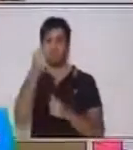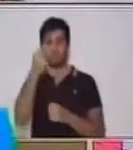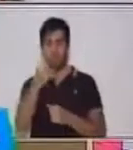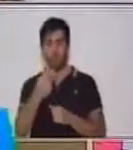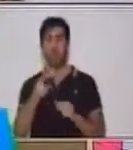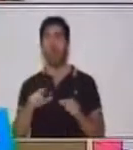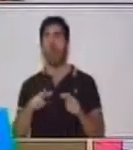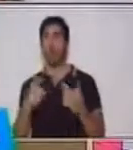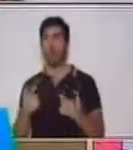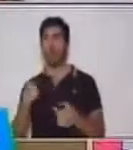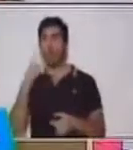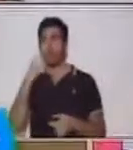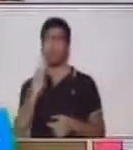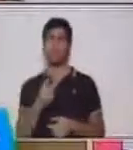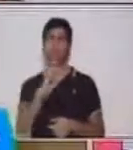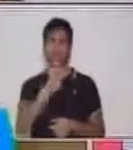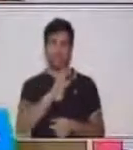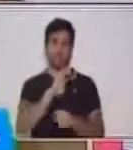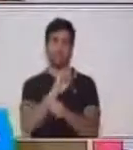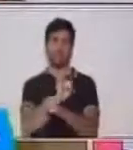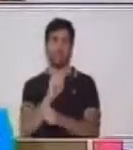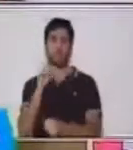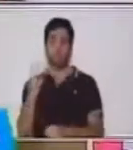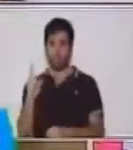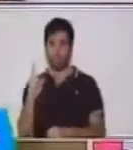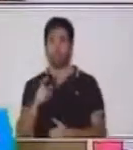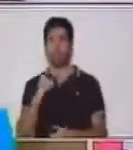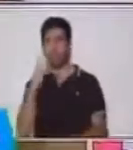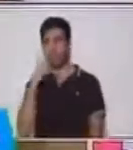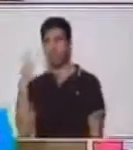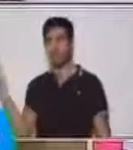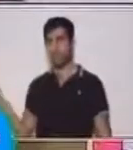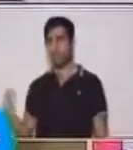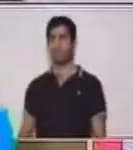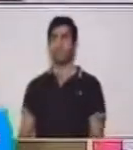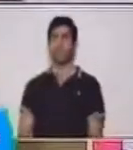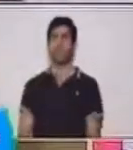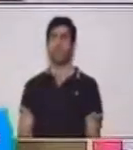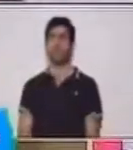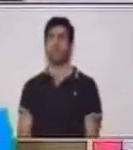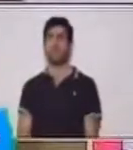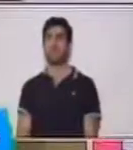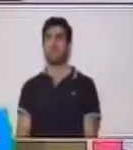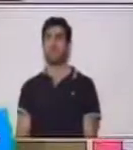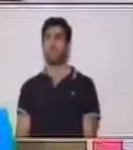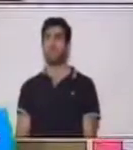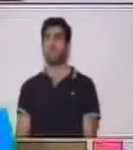a multiplicar el primer, la base? Por uno. Entonces vamos a ver, tres por